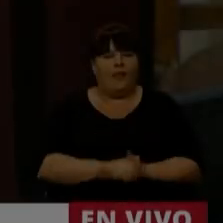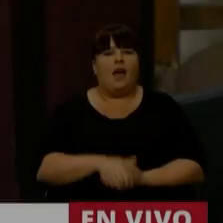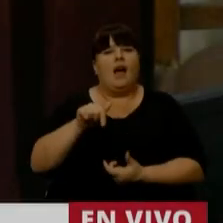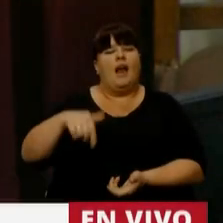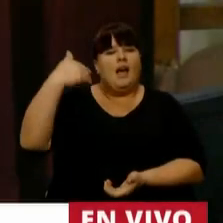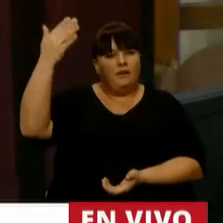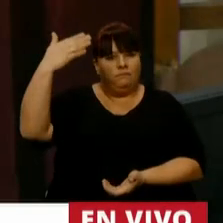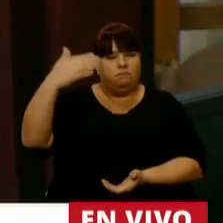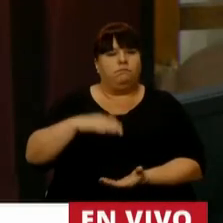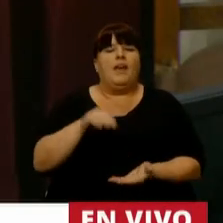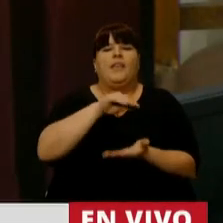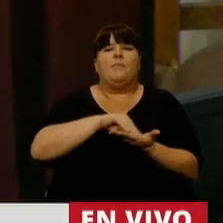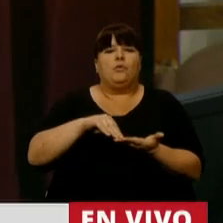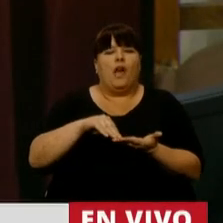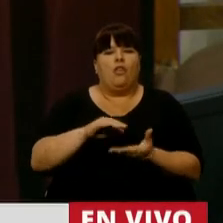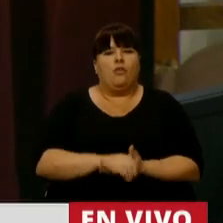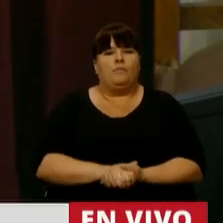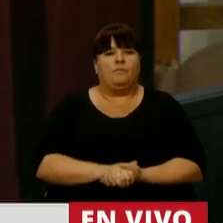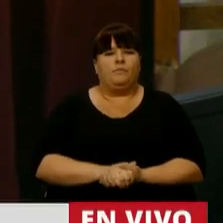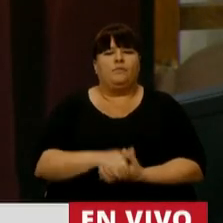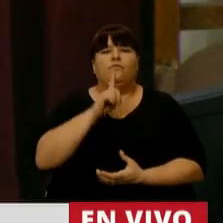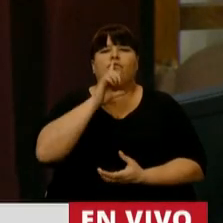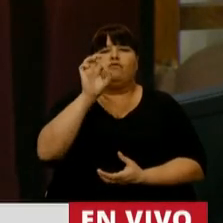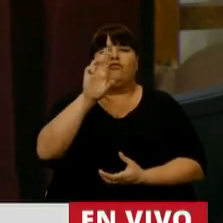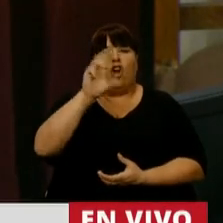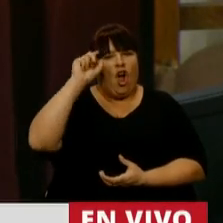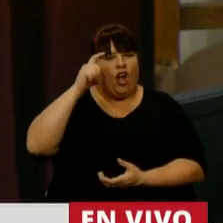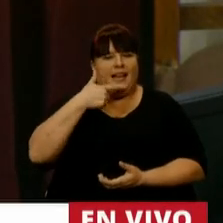Tiene la palabra el diputado Ignacio Torres.